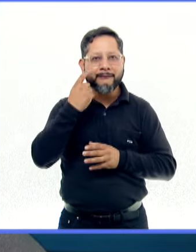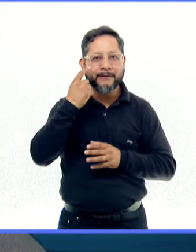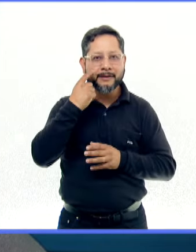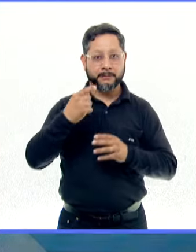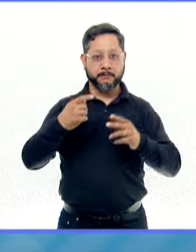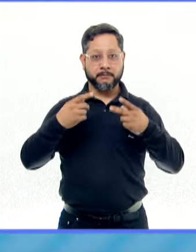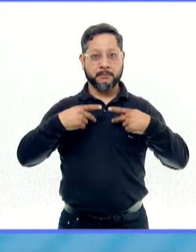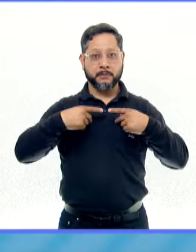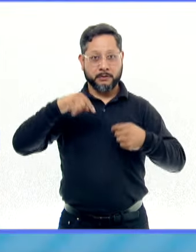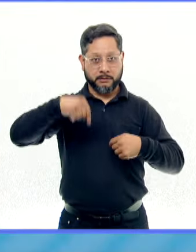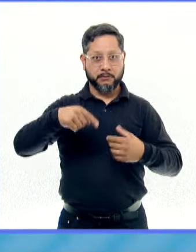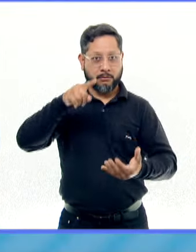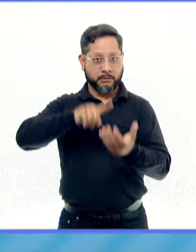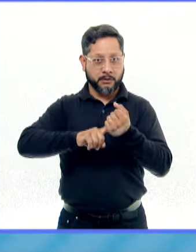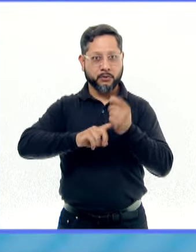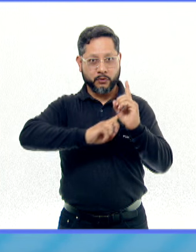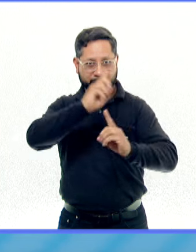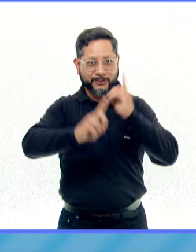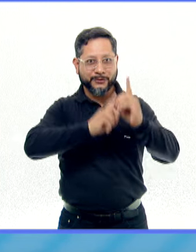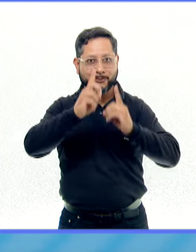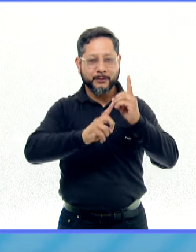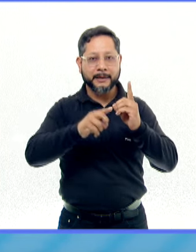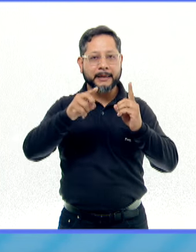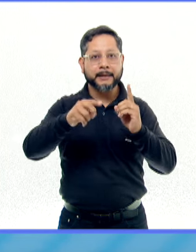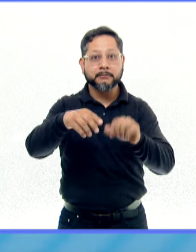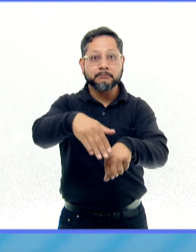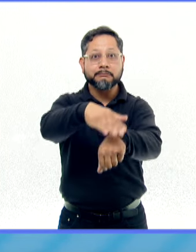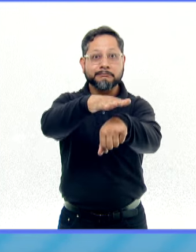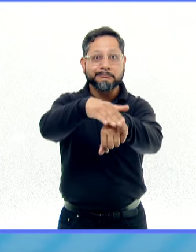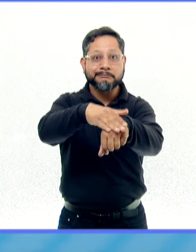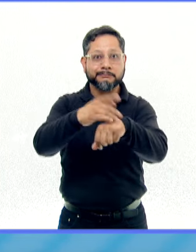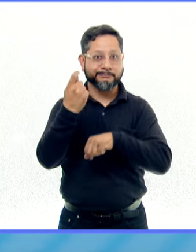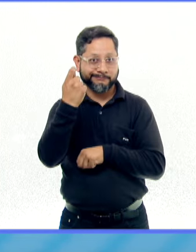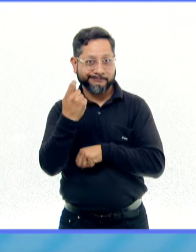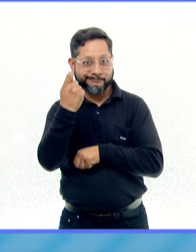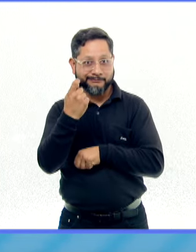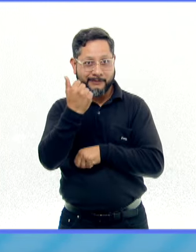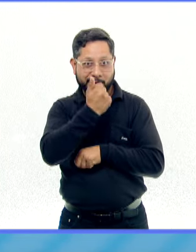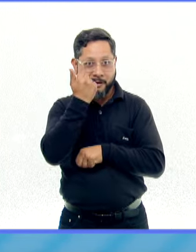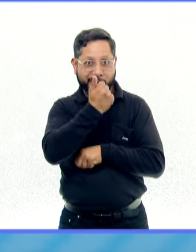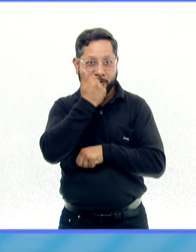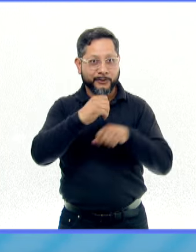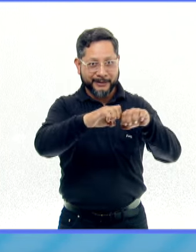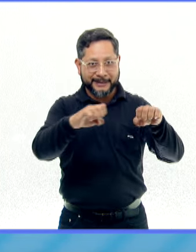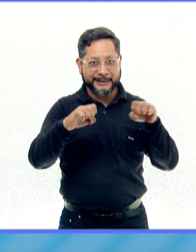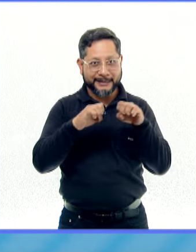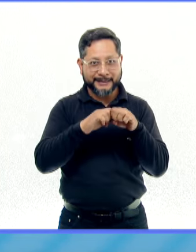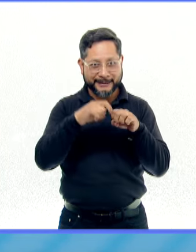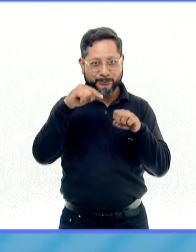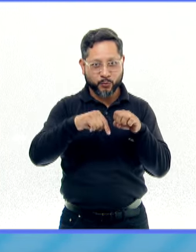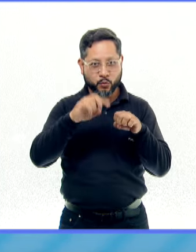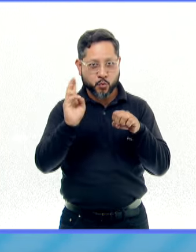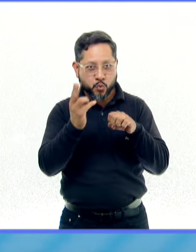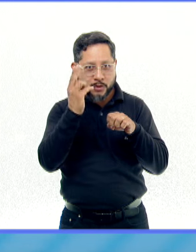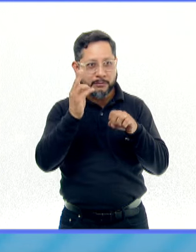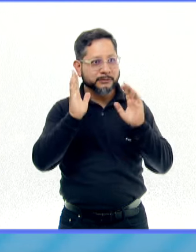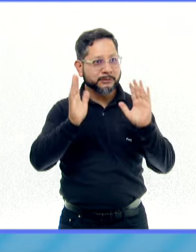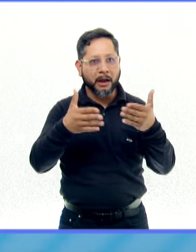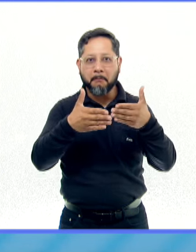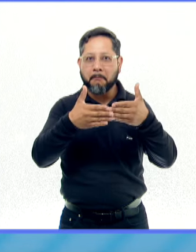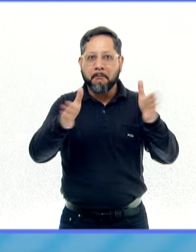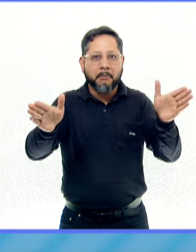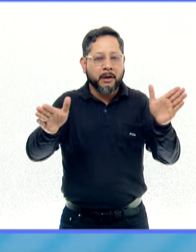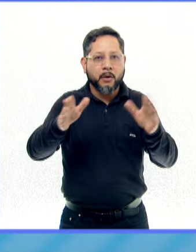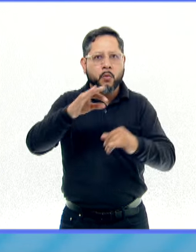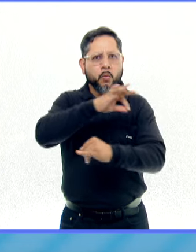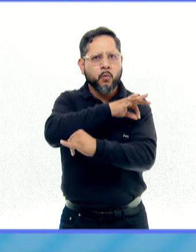deportistas de nuestra universidad y es que la convocatoria para obtener la beca para alumnos de equipos representativos de la UNAM ya está abierta y